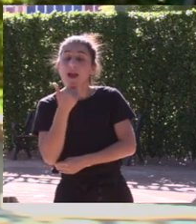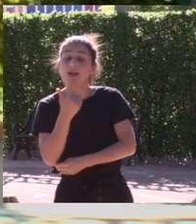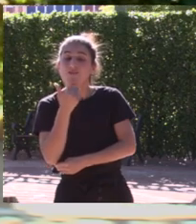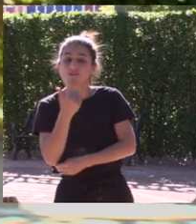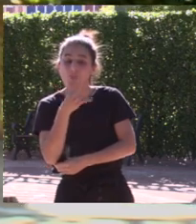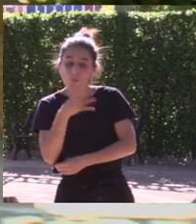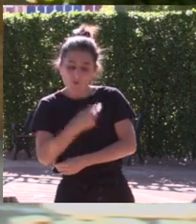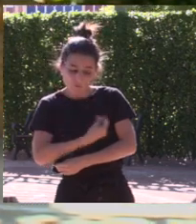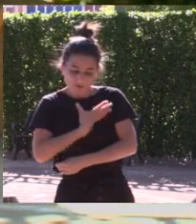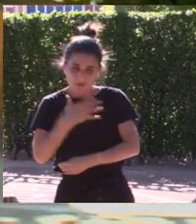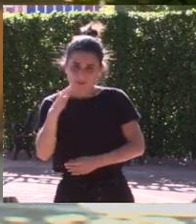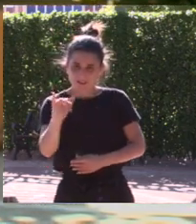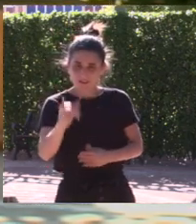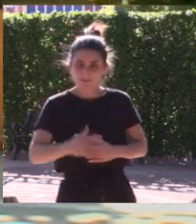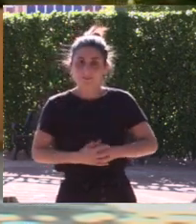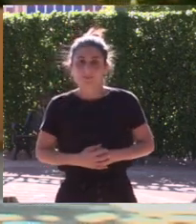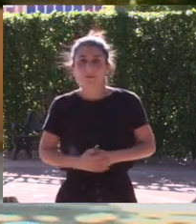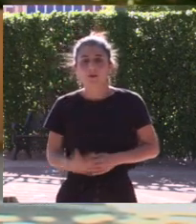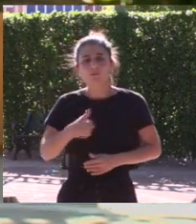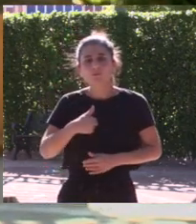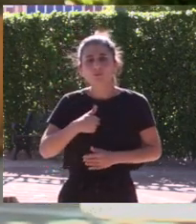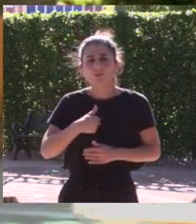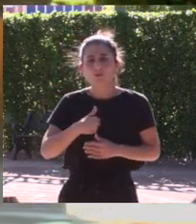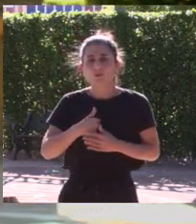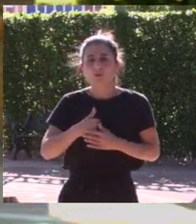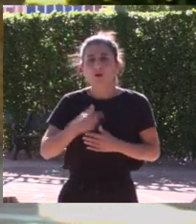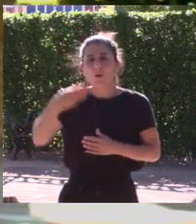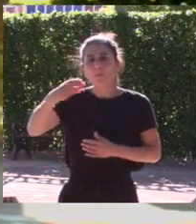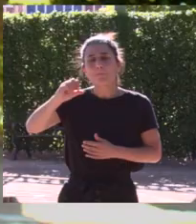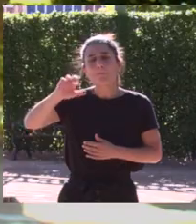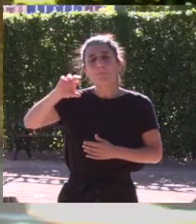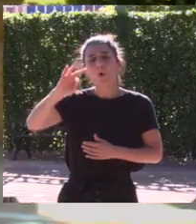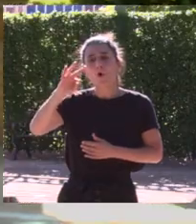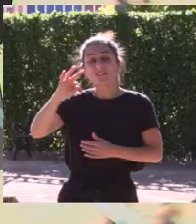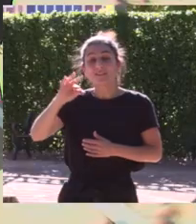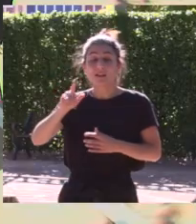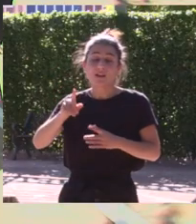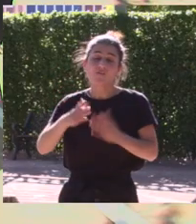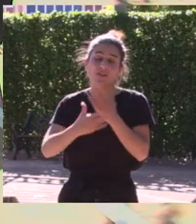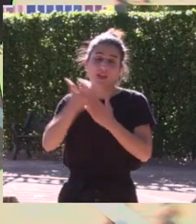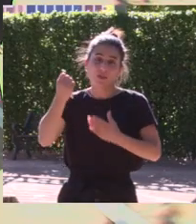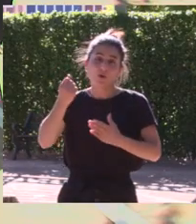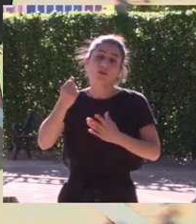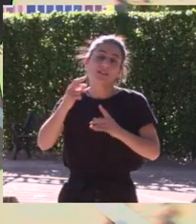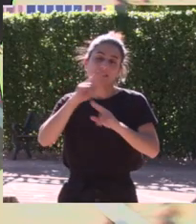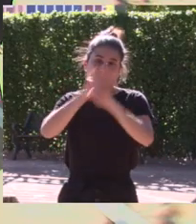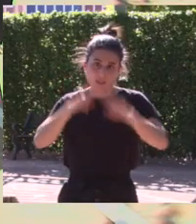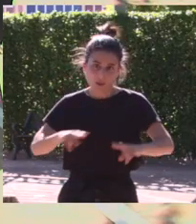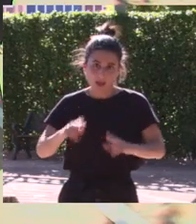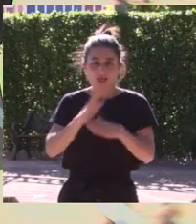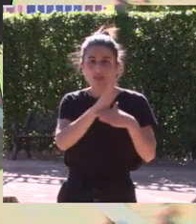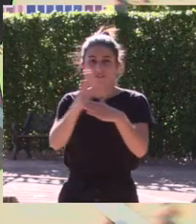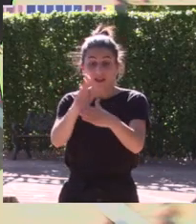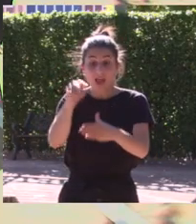eso que sentimos tanta pasión yo he formado parte del board de la federación internacional de